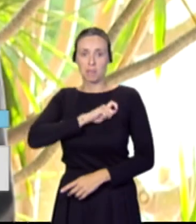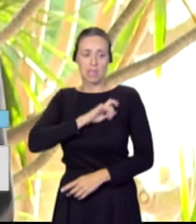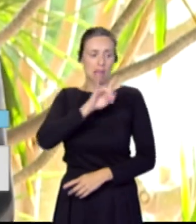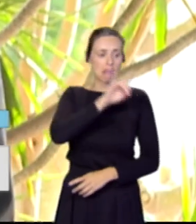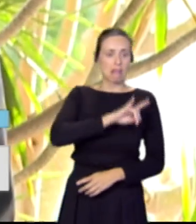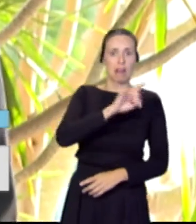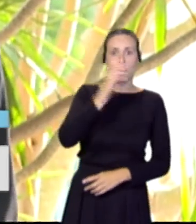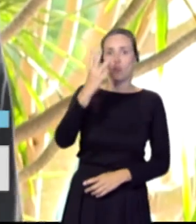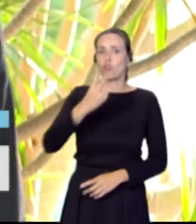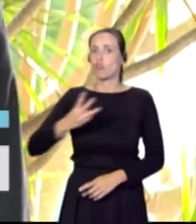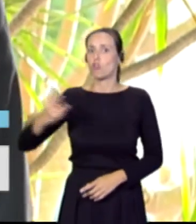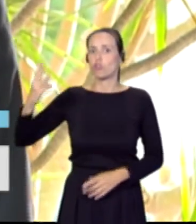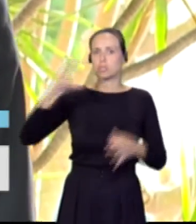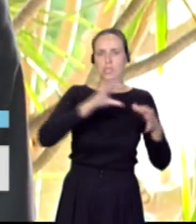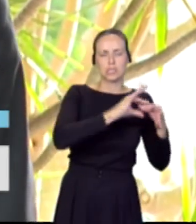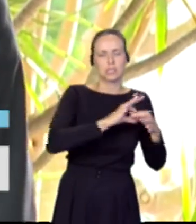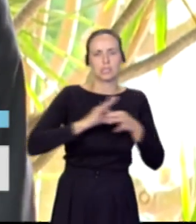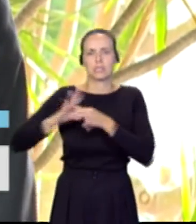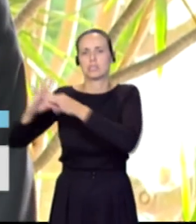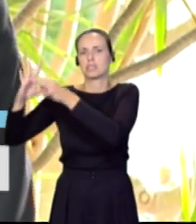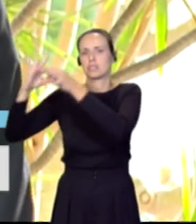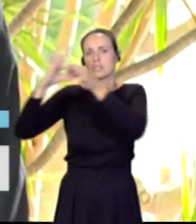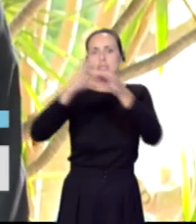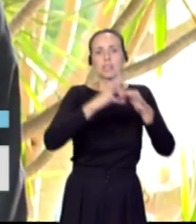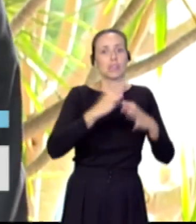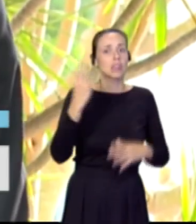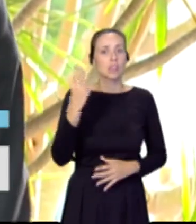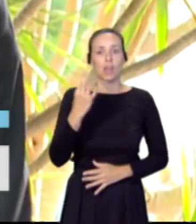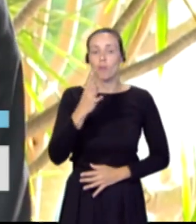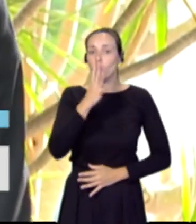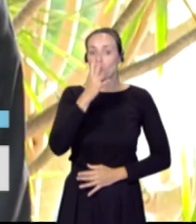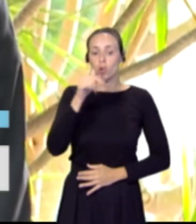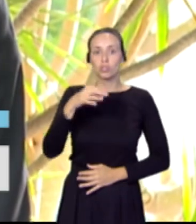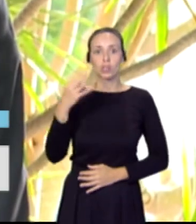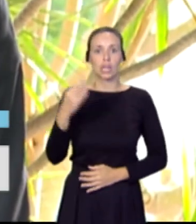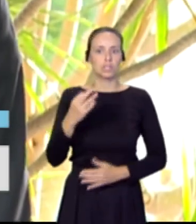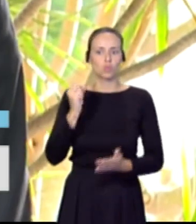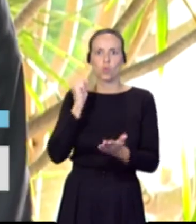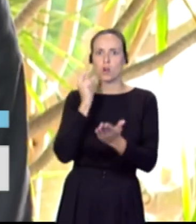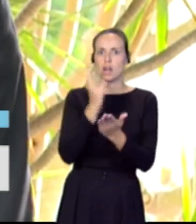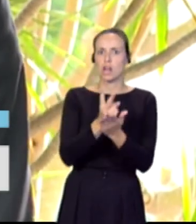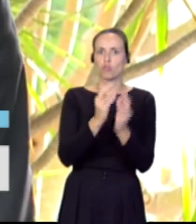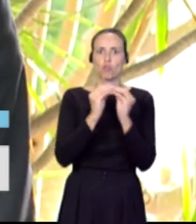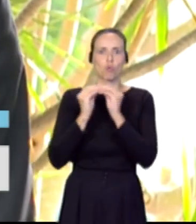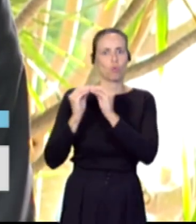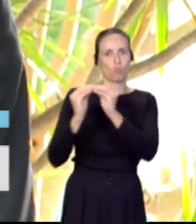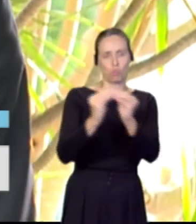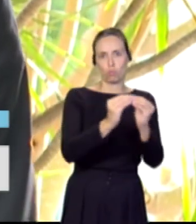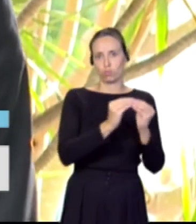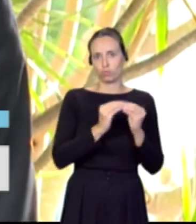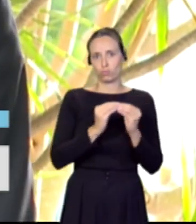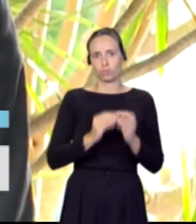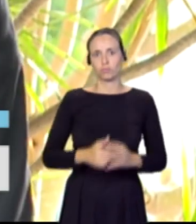Estamos ante un reto común y Europa está dispuesta a ofrecer